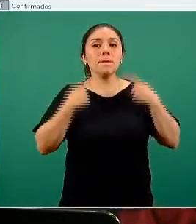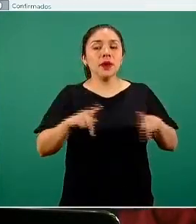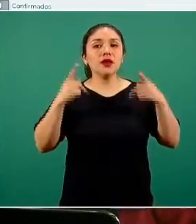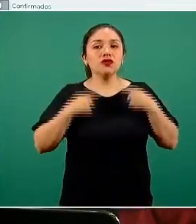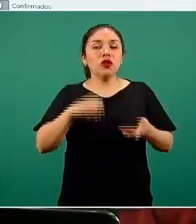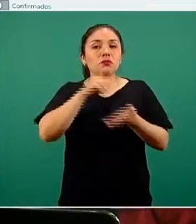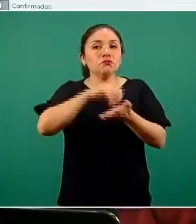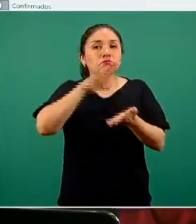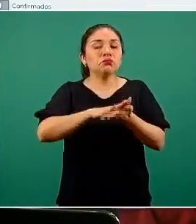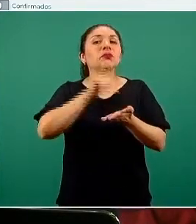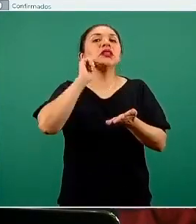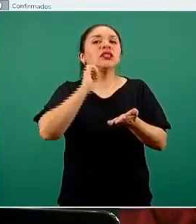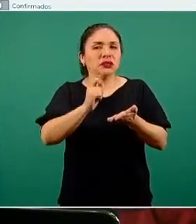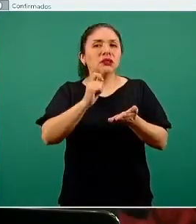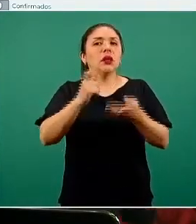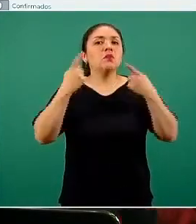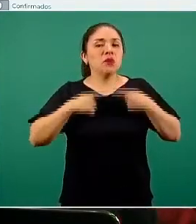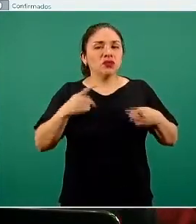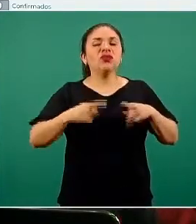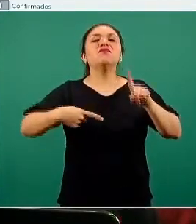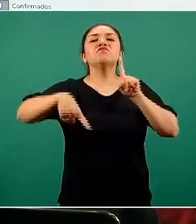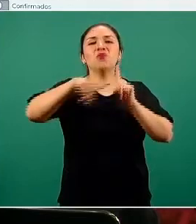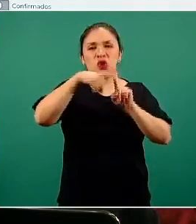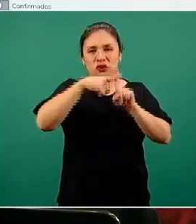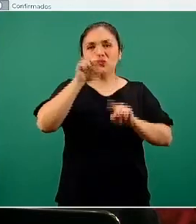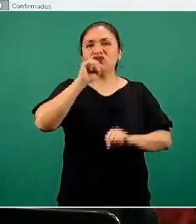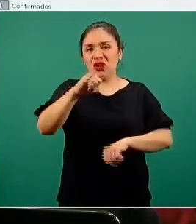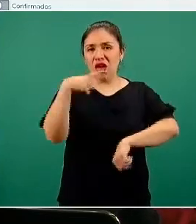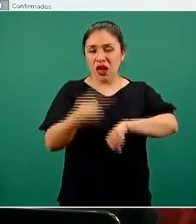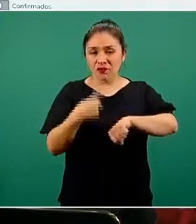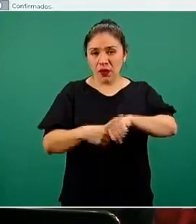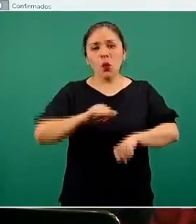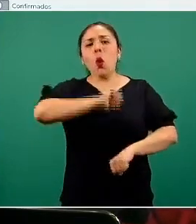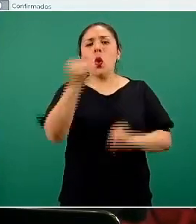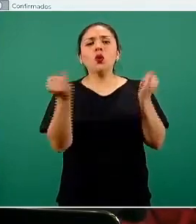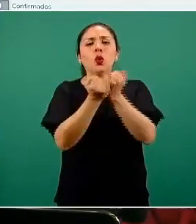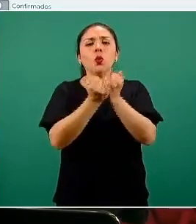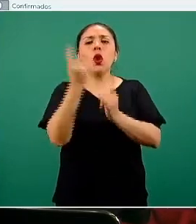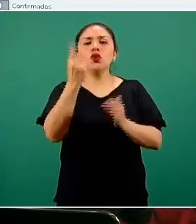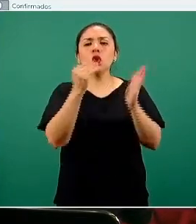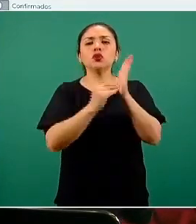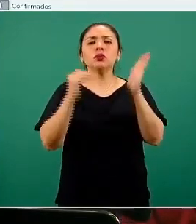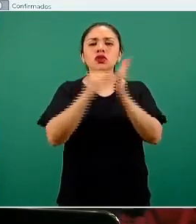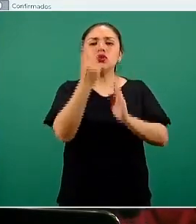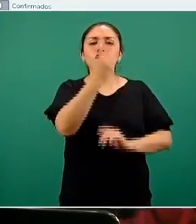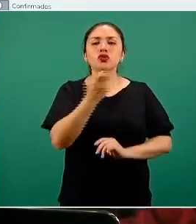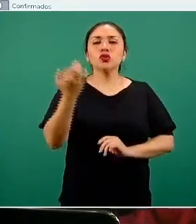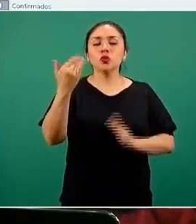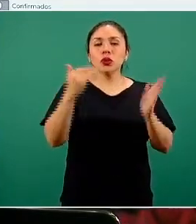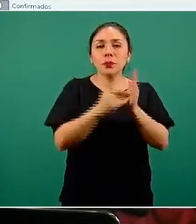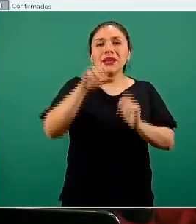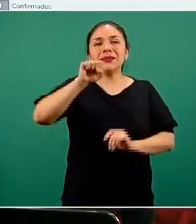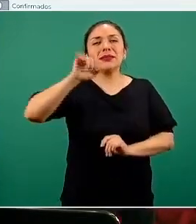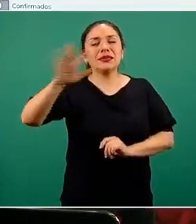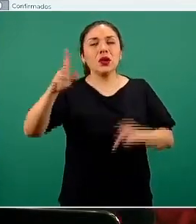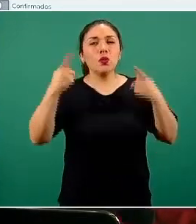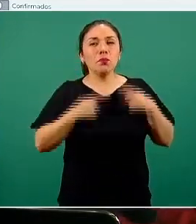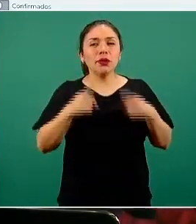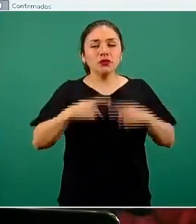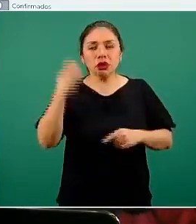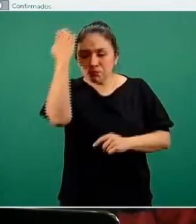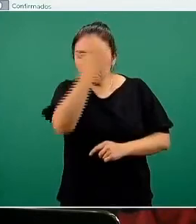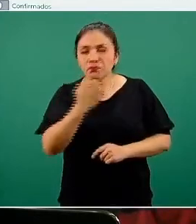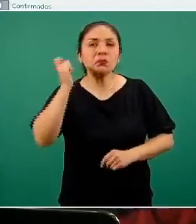clasificación de ser casos confirmados, pero así también 2.250.065 que dieron